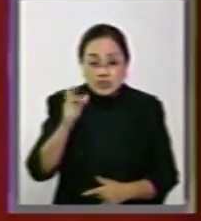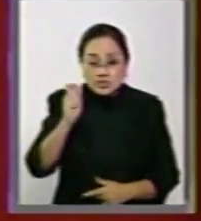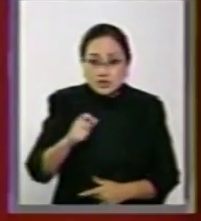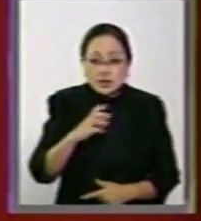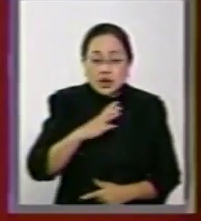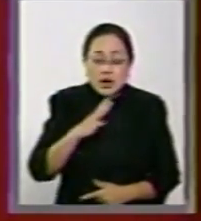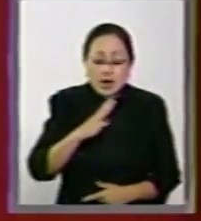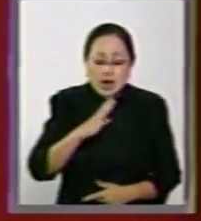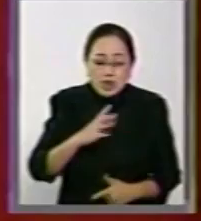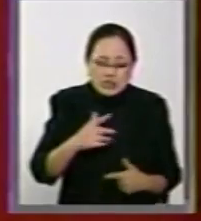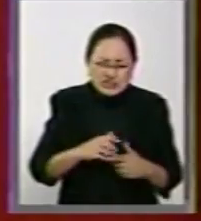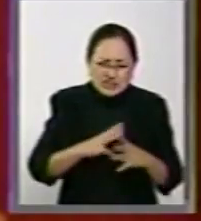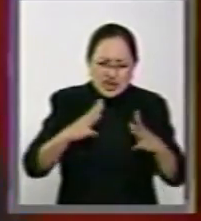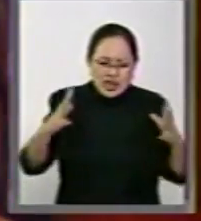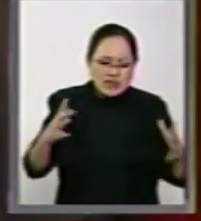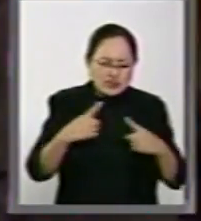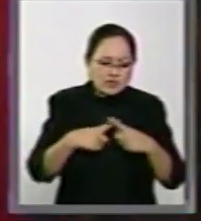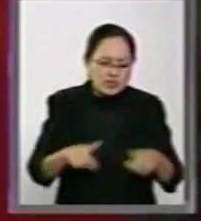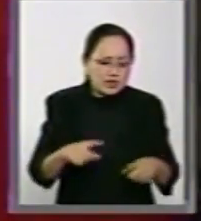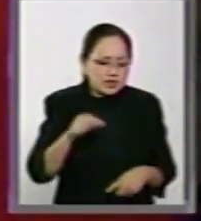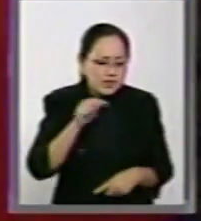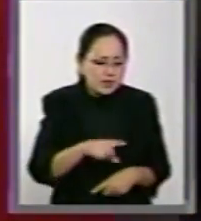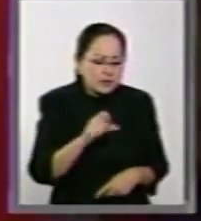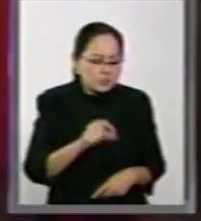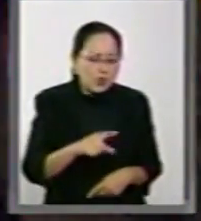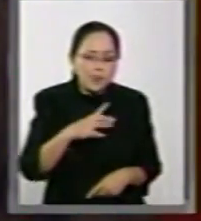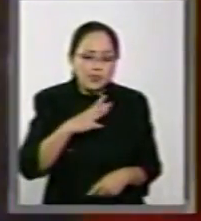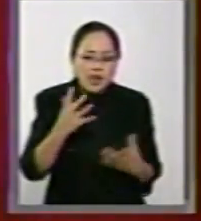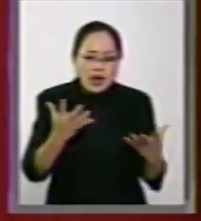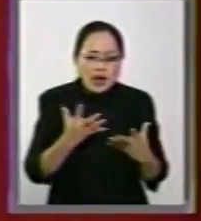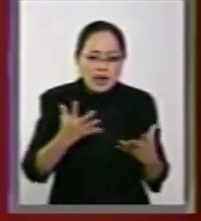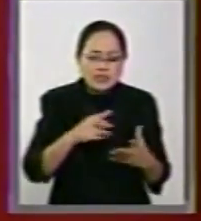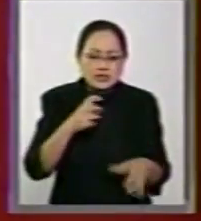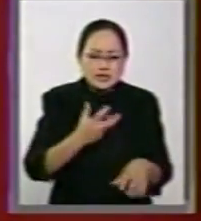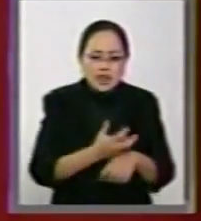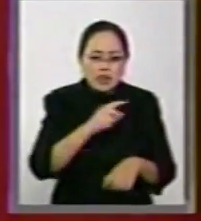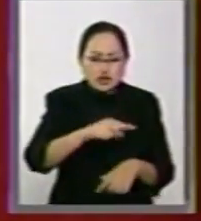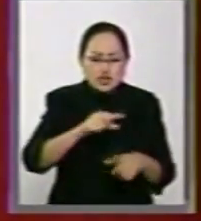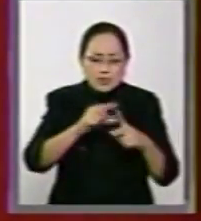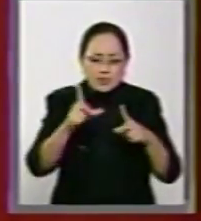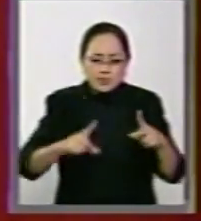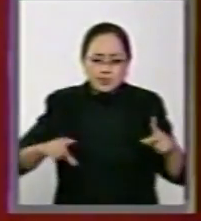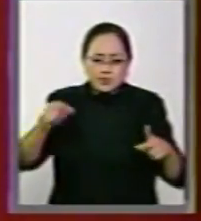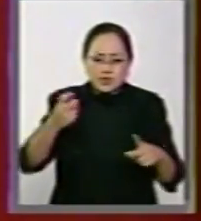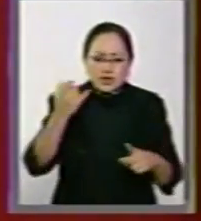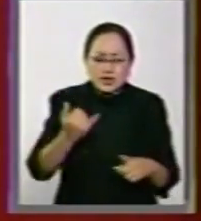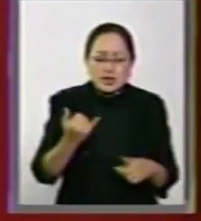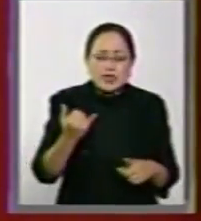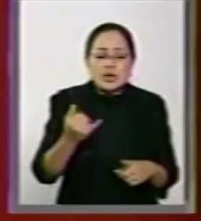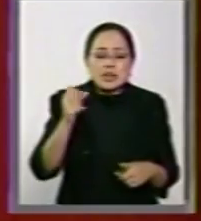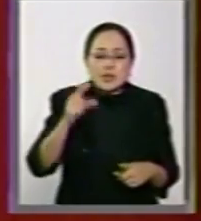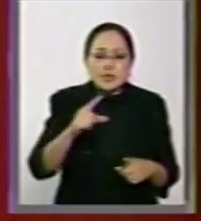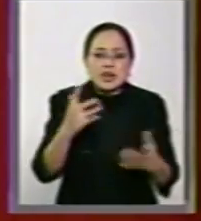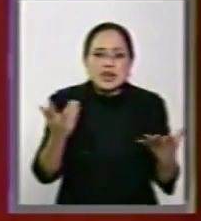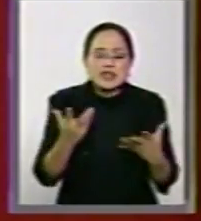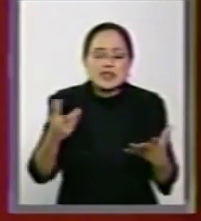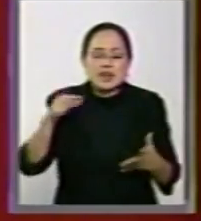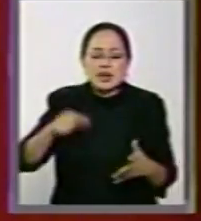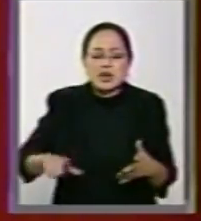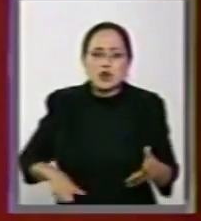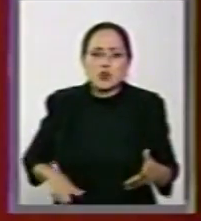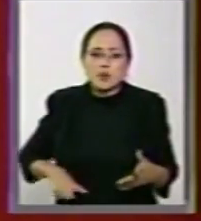Hay una enorme diferencia entre lo que se hace en los estados de la República y lo que se hace con los gobiernos